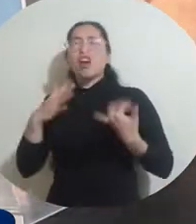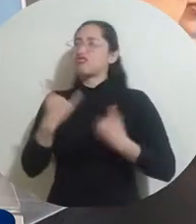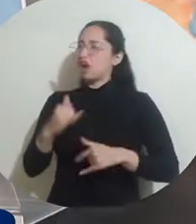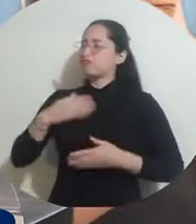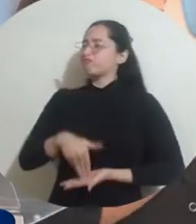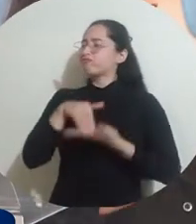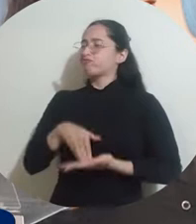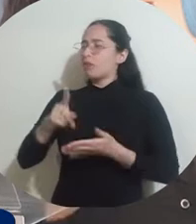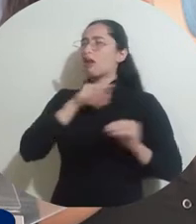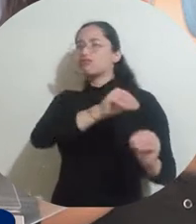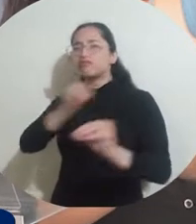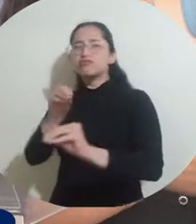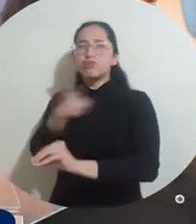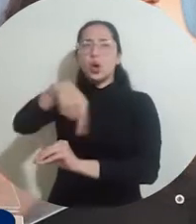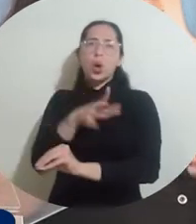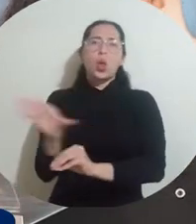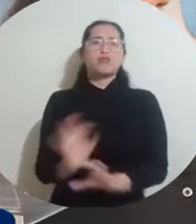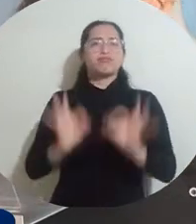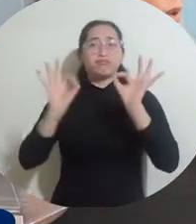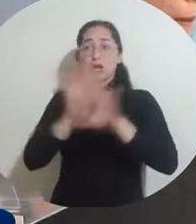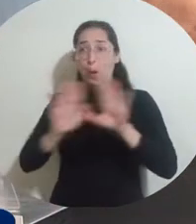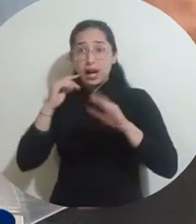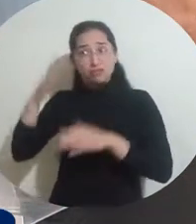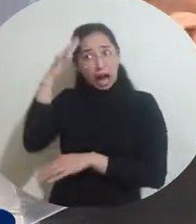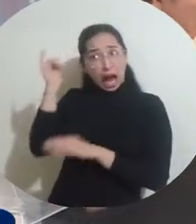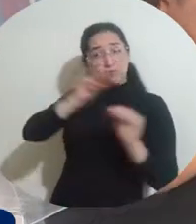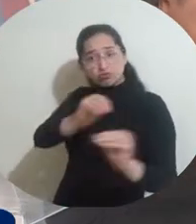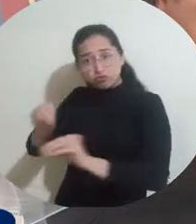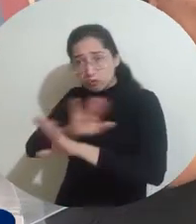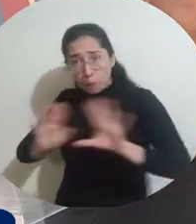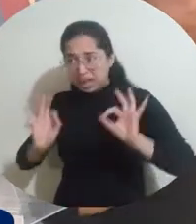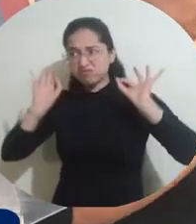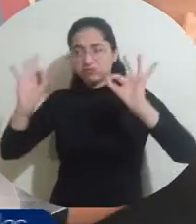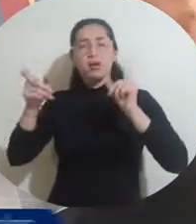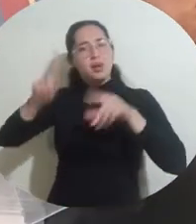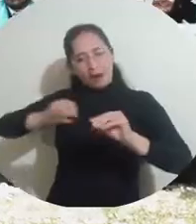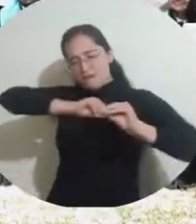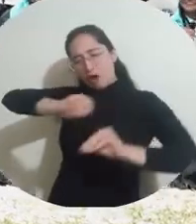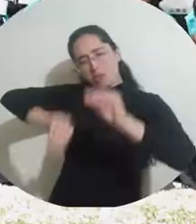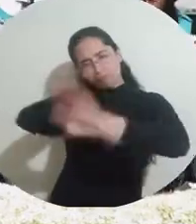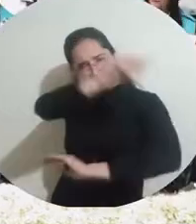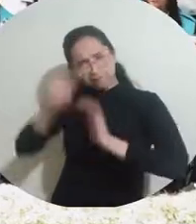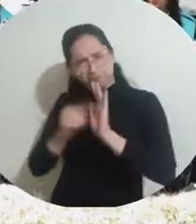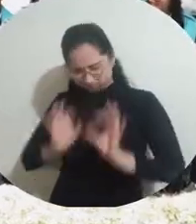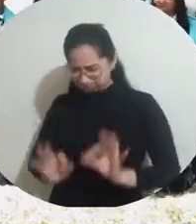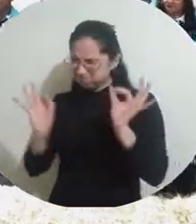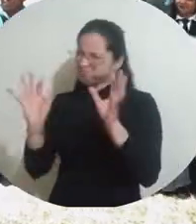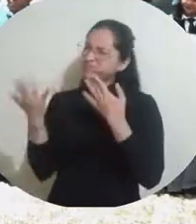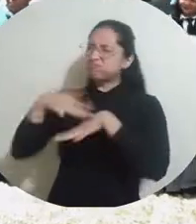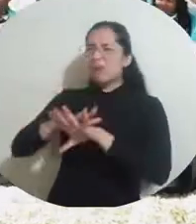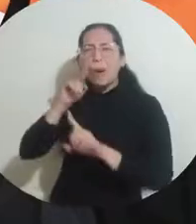educado de la mejor manera posible, no solamente con calidad académica, sino con formación integral para